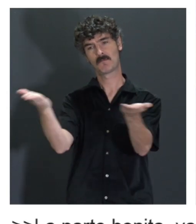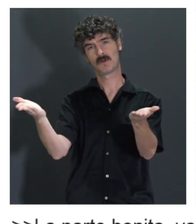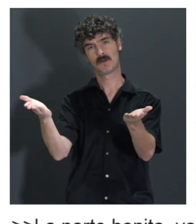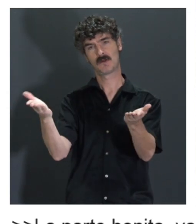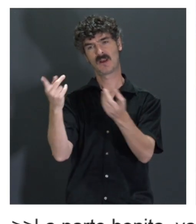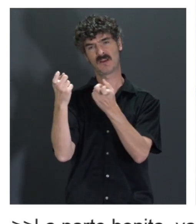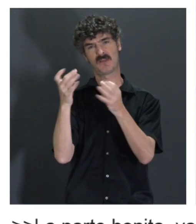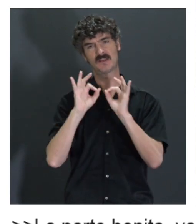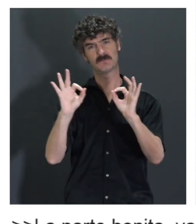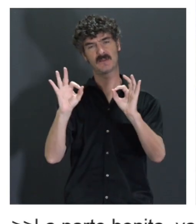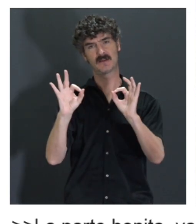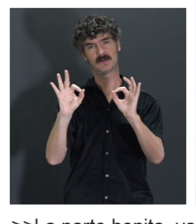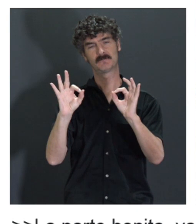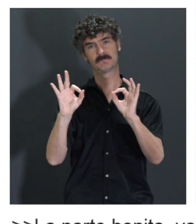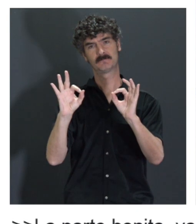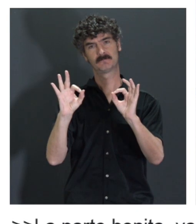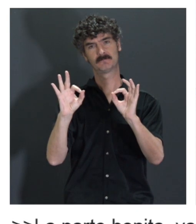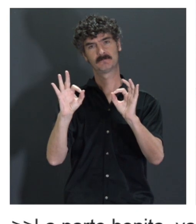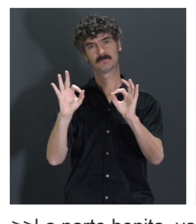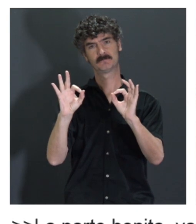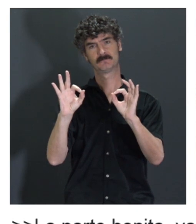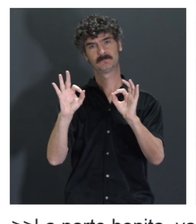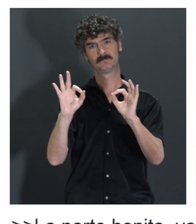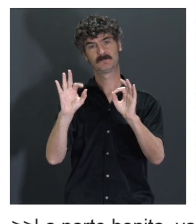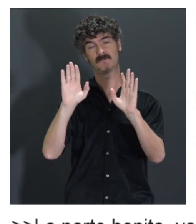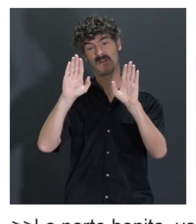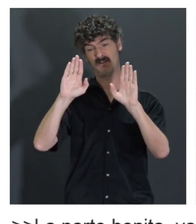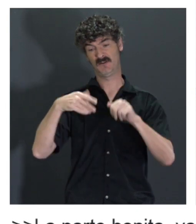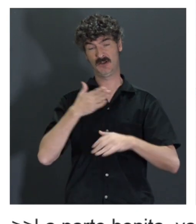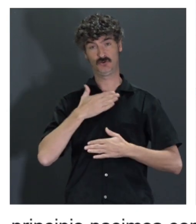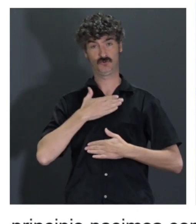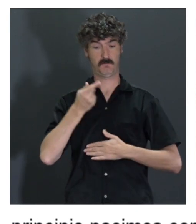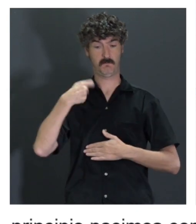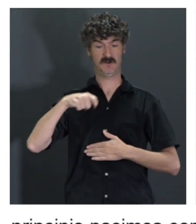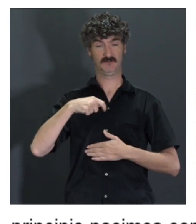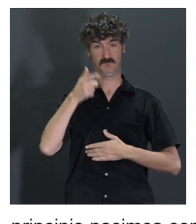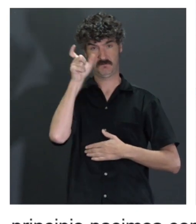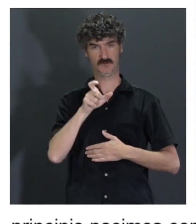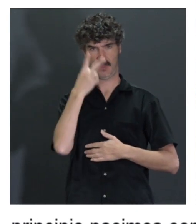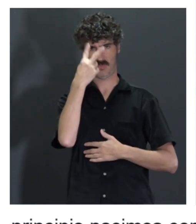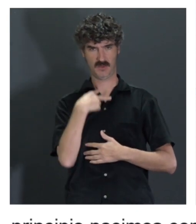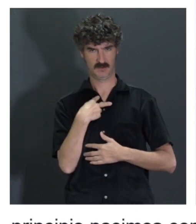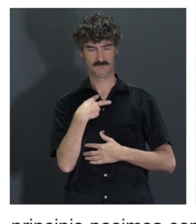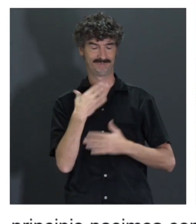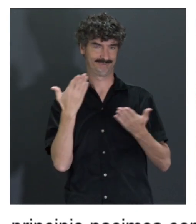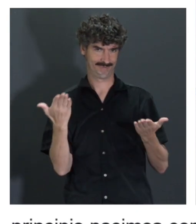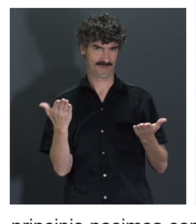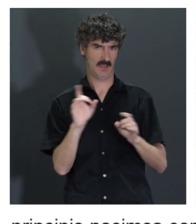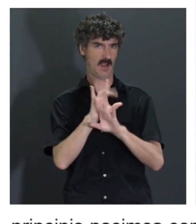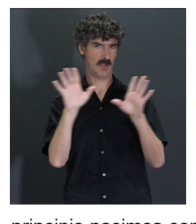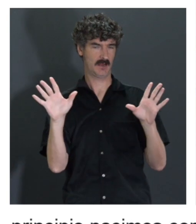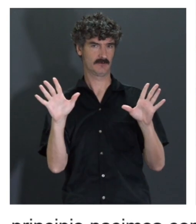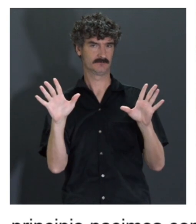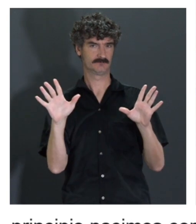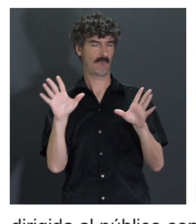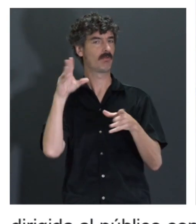especiales, pero, a ver, al final, yo al ser el presidente y ser ciego, pues, obviamente, forma